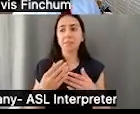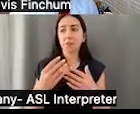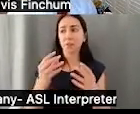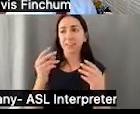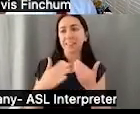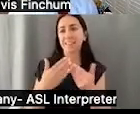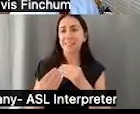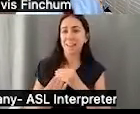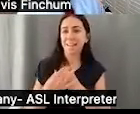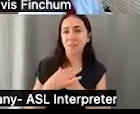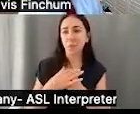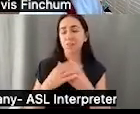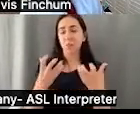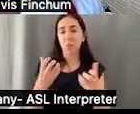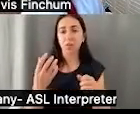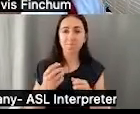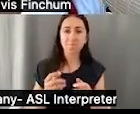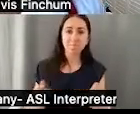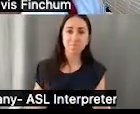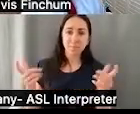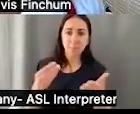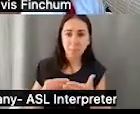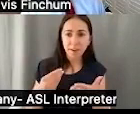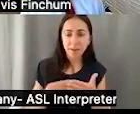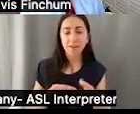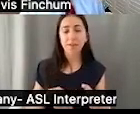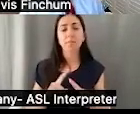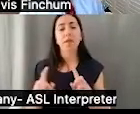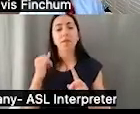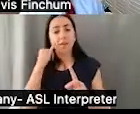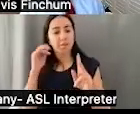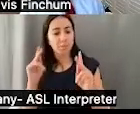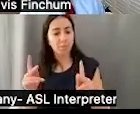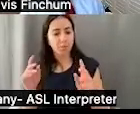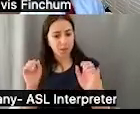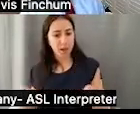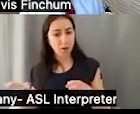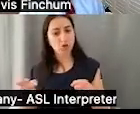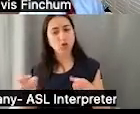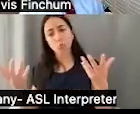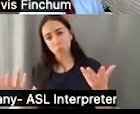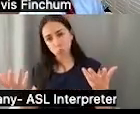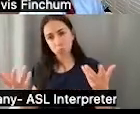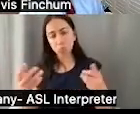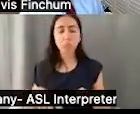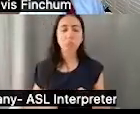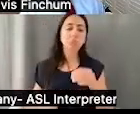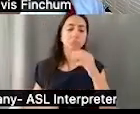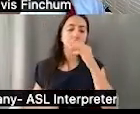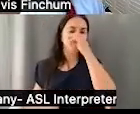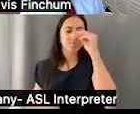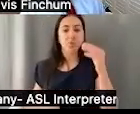susceptible a influencias. Pero puede ser una desventaja si queremos que el beneficiario tenga ese tipo de control, ese tipo de acceso.